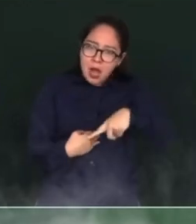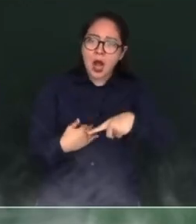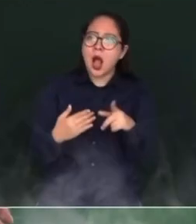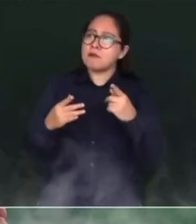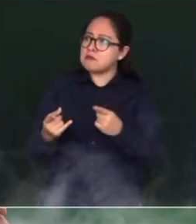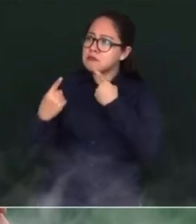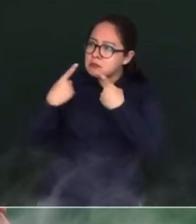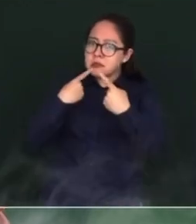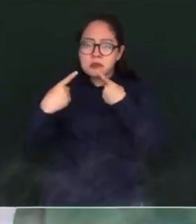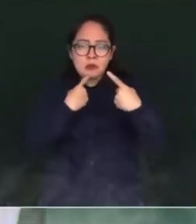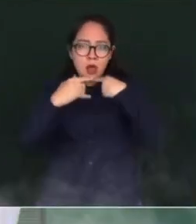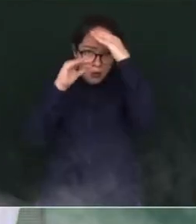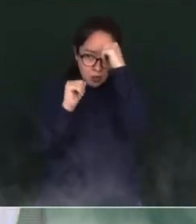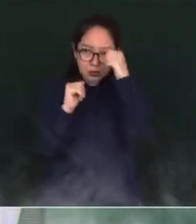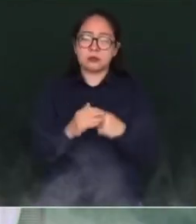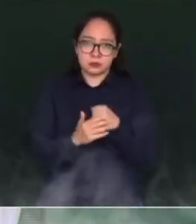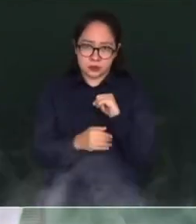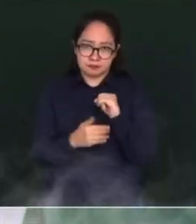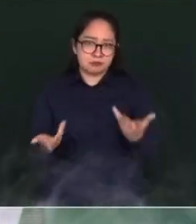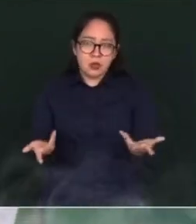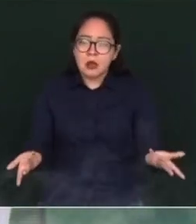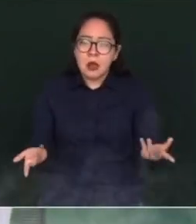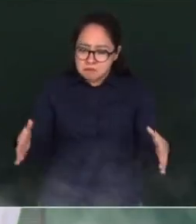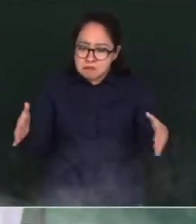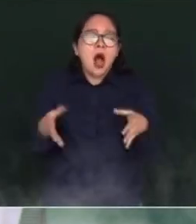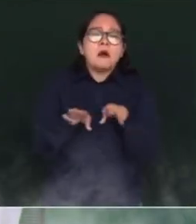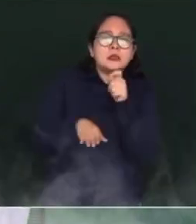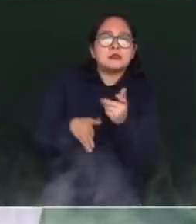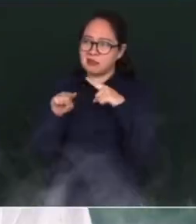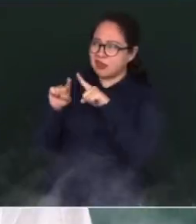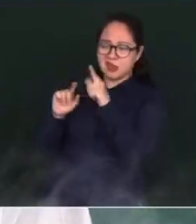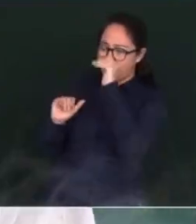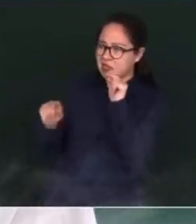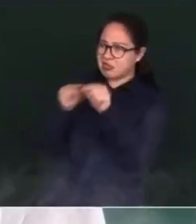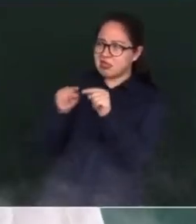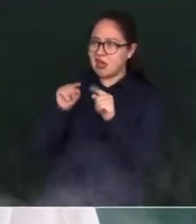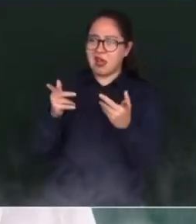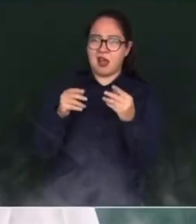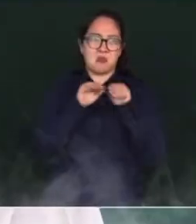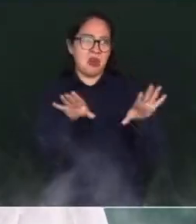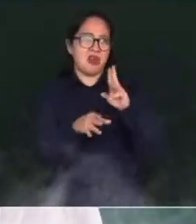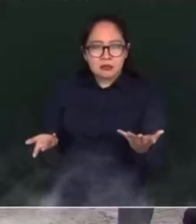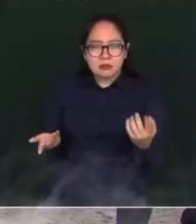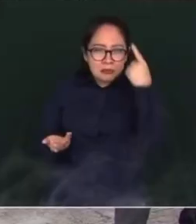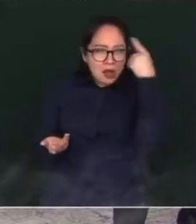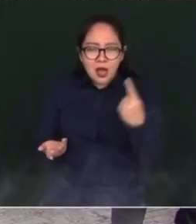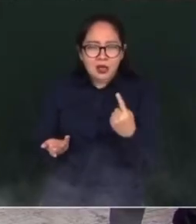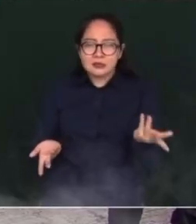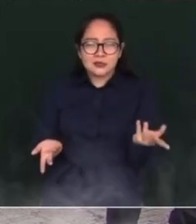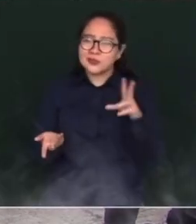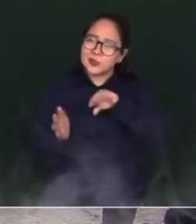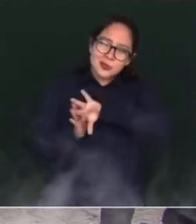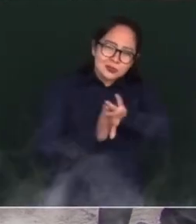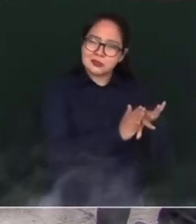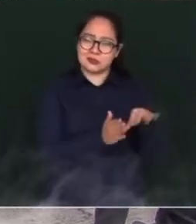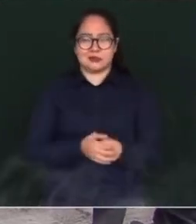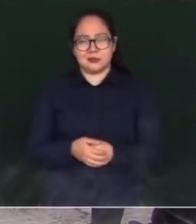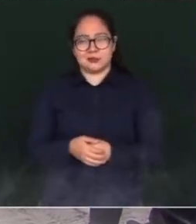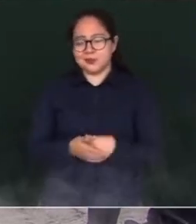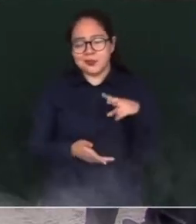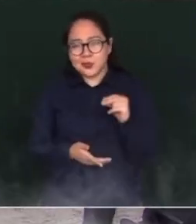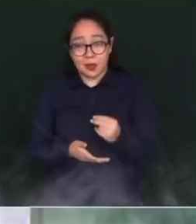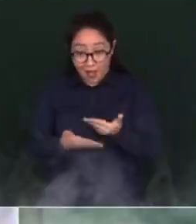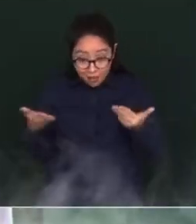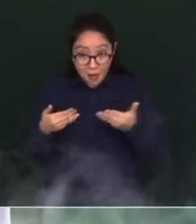¿Para qué la guerra sucia? ¿Para qué el golpismo mediático? ¿Para qué el calumniar? No, esta es una